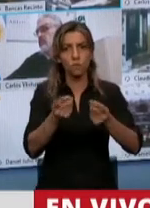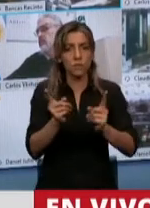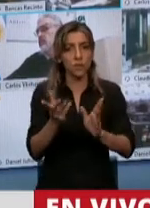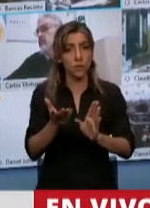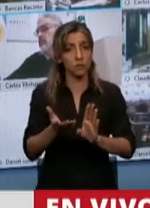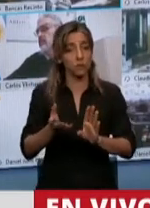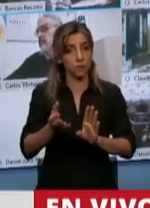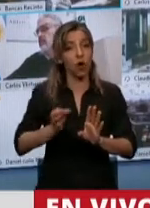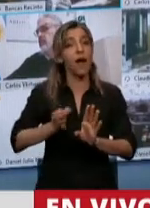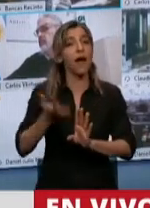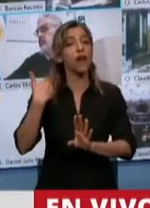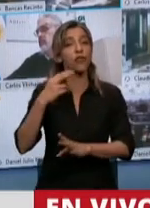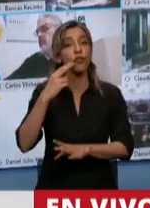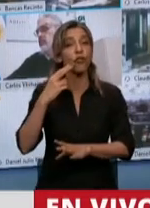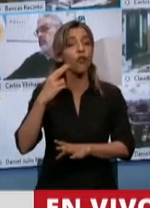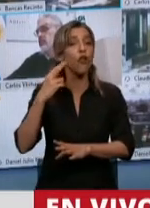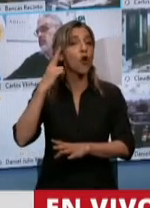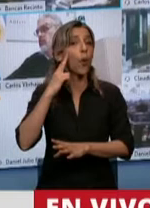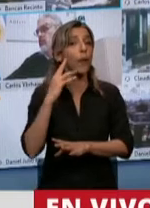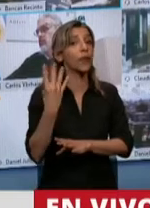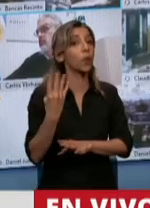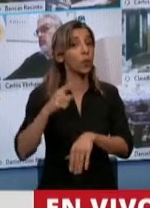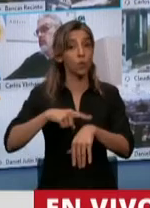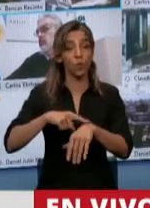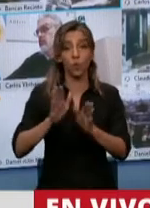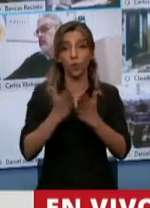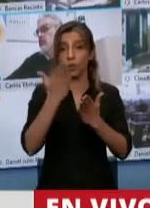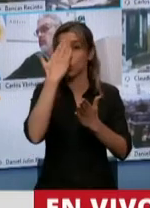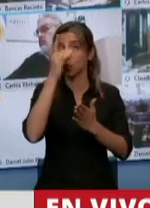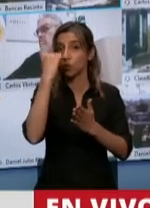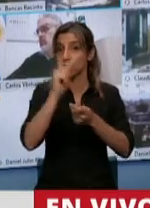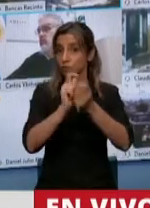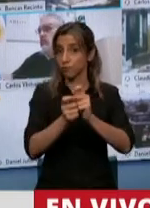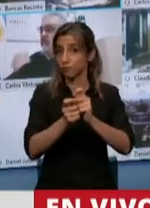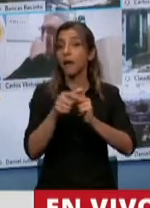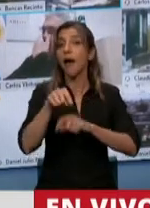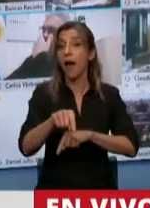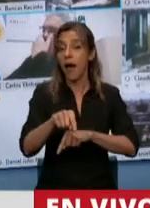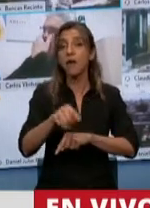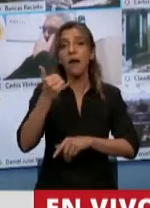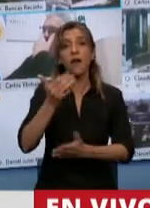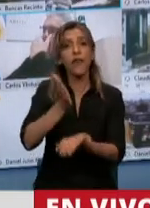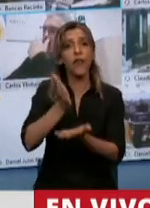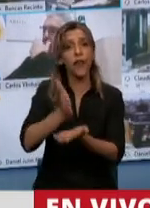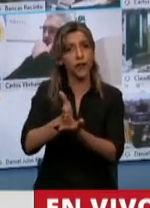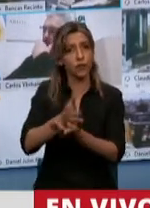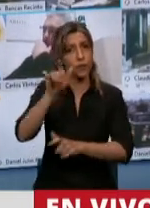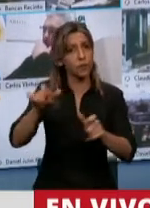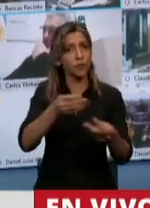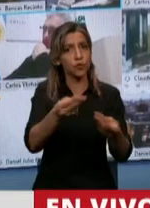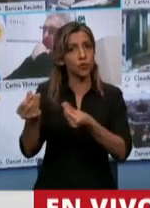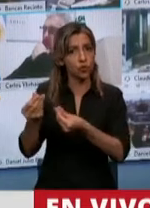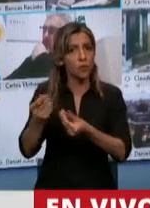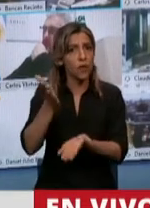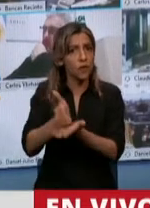estoy hablando del año 94 cuando se reforma la Constitución, que es la protección económica del derecho que tienen los consumidores. Y se